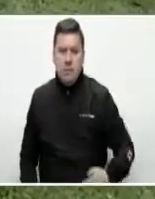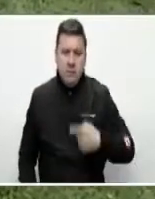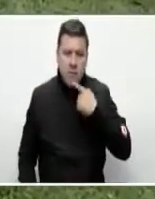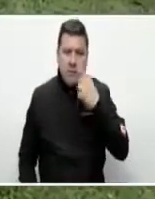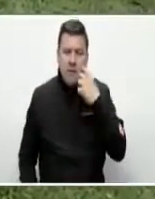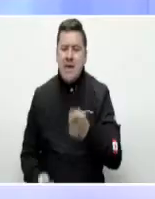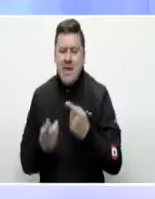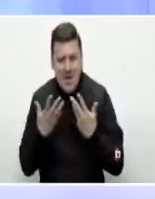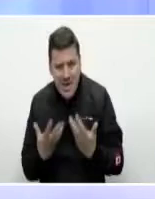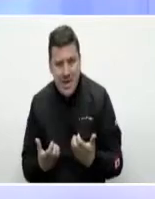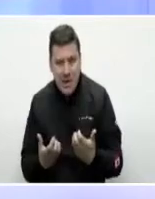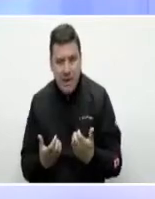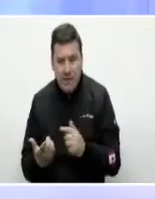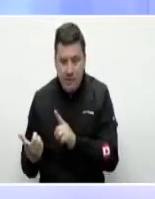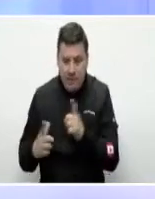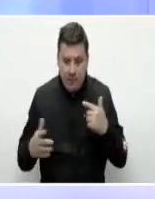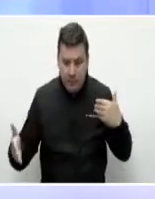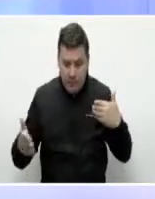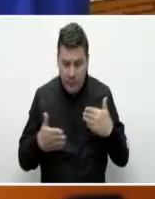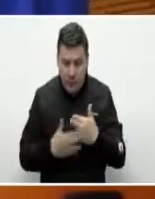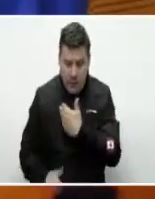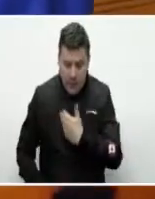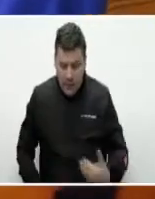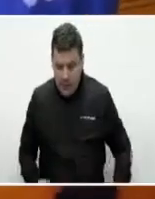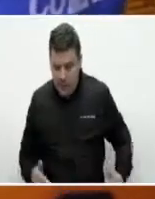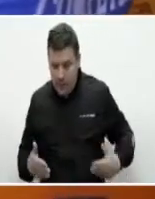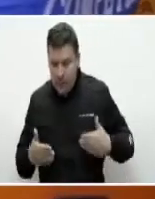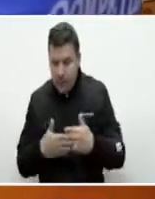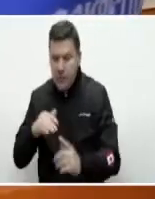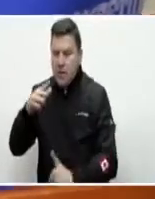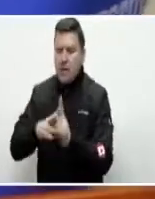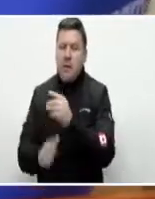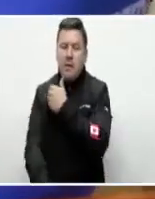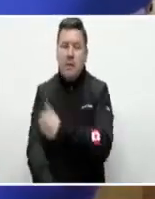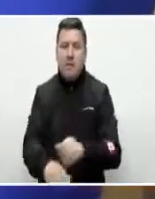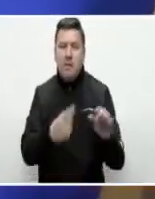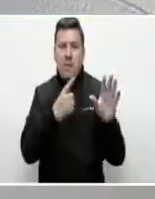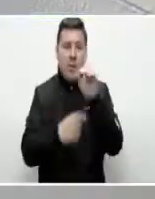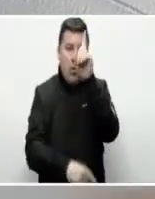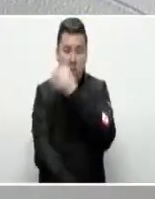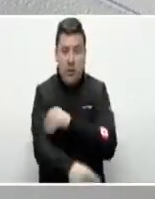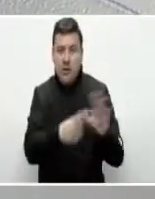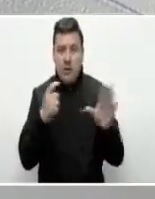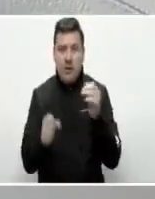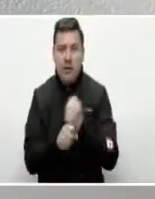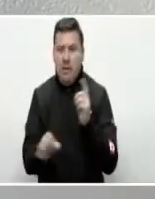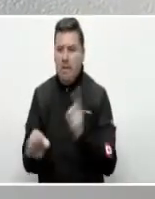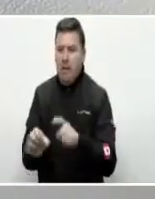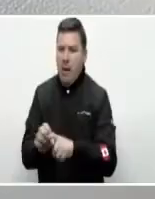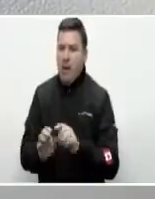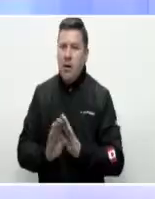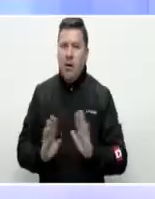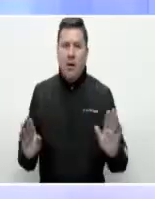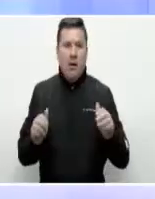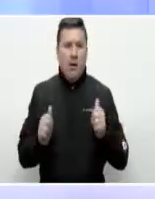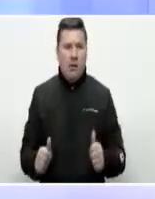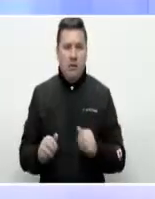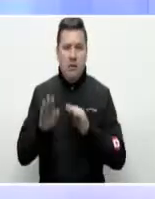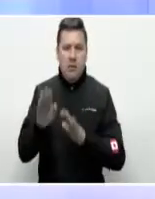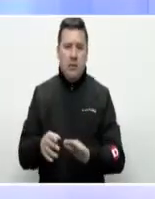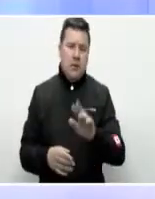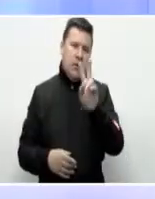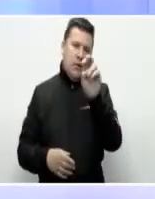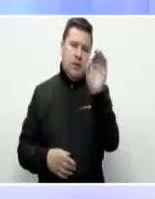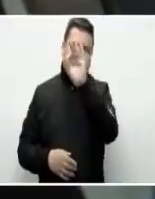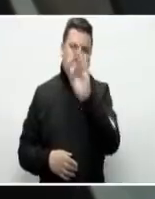desea que una vez termine su administración genere 1.600.000 empleos y esté representando cerca del